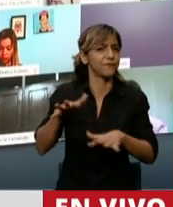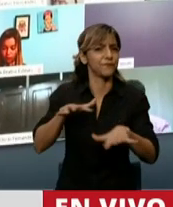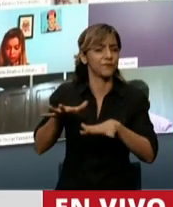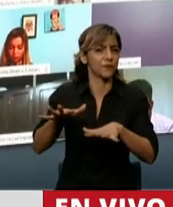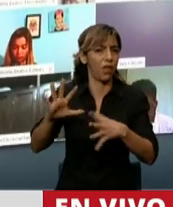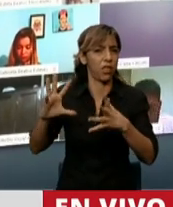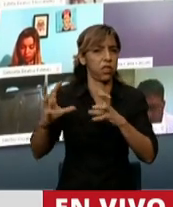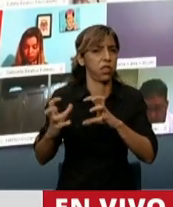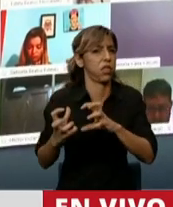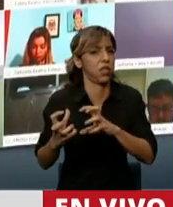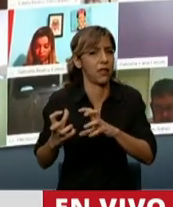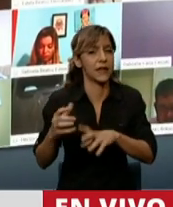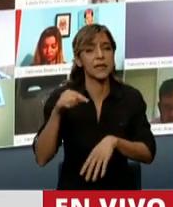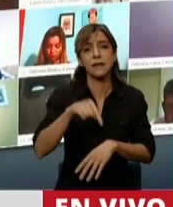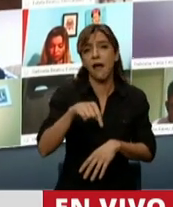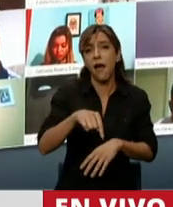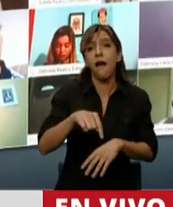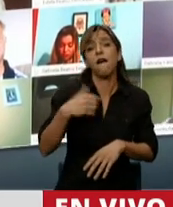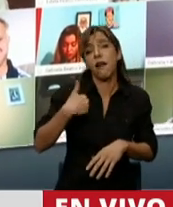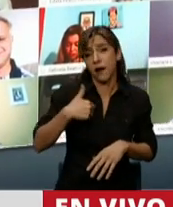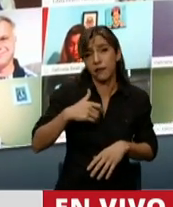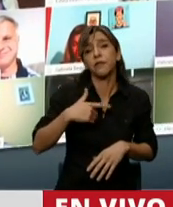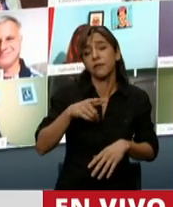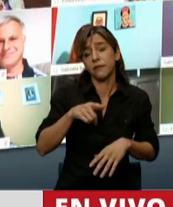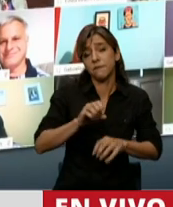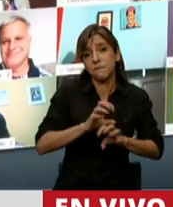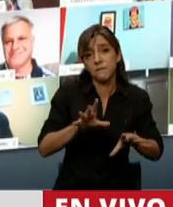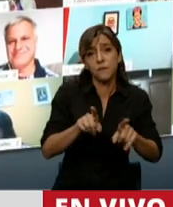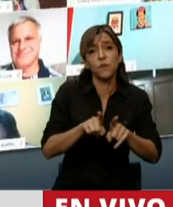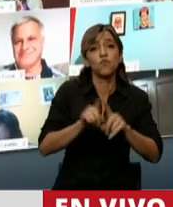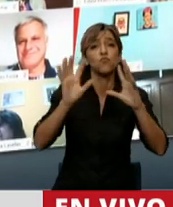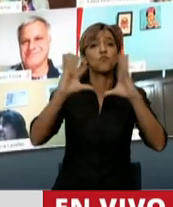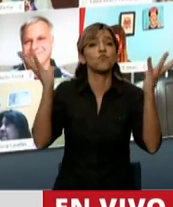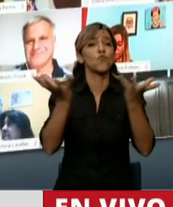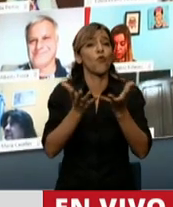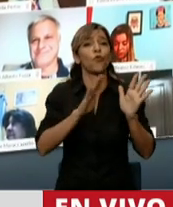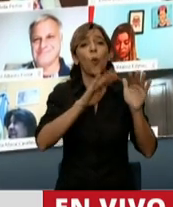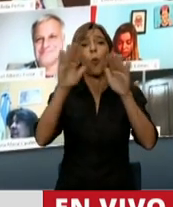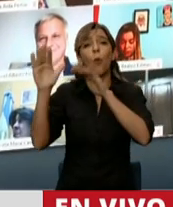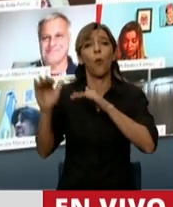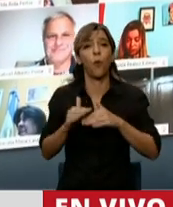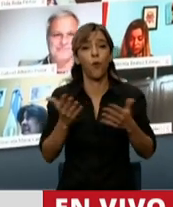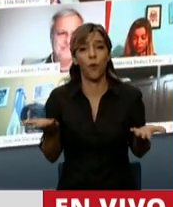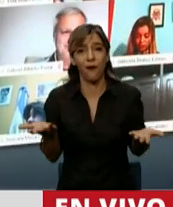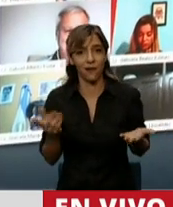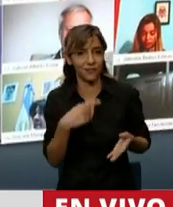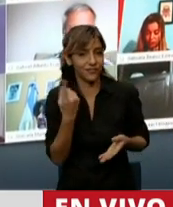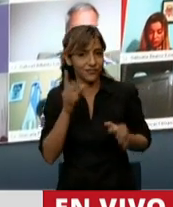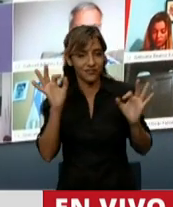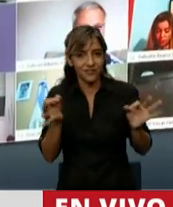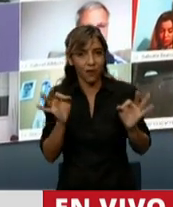mundo. Y no se puede ignorar, imposible ignorar. Hoy, por suerte, y